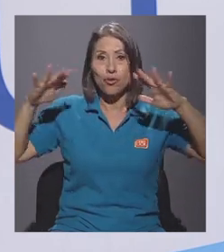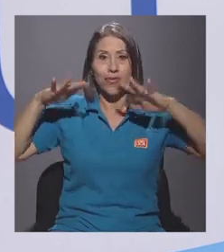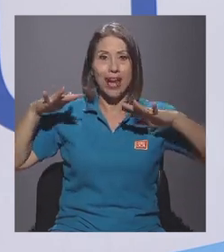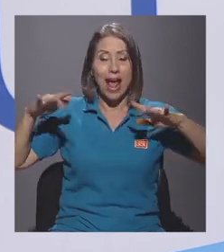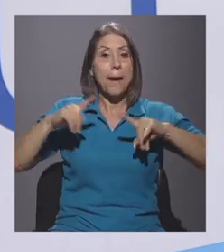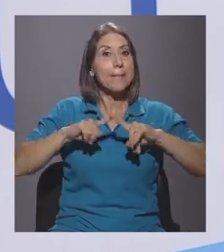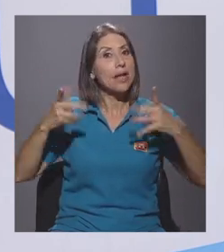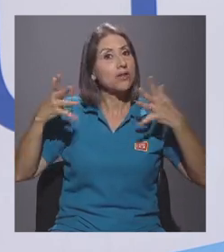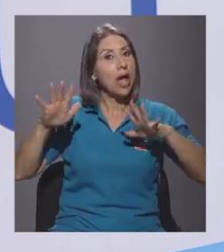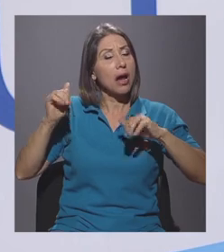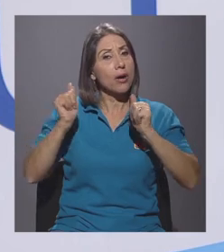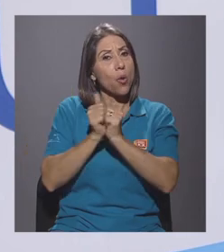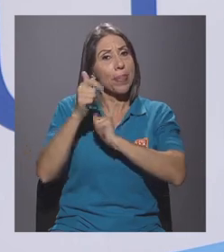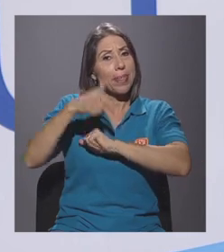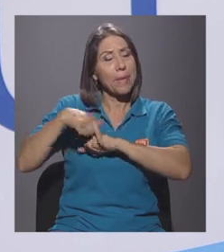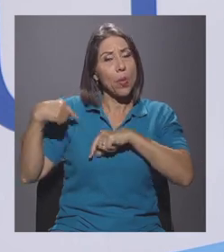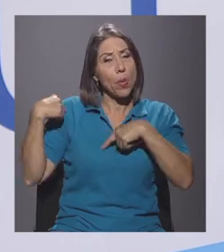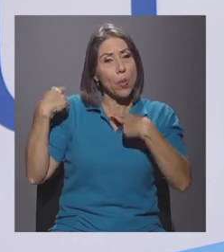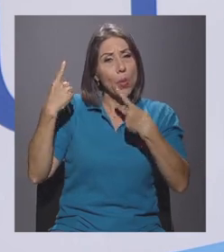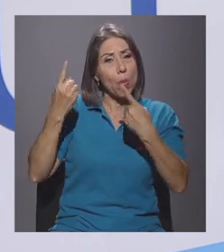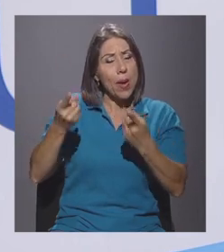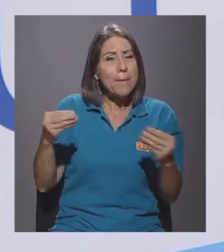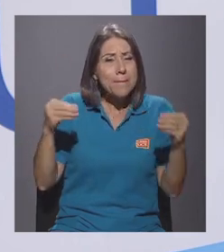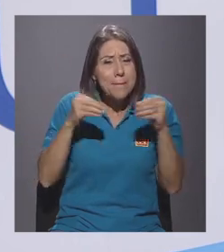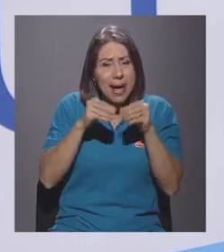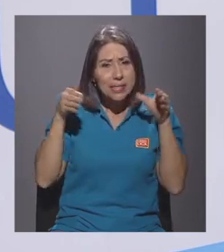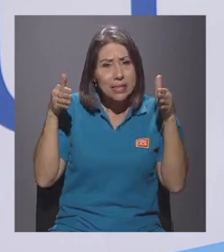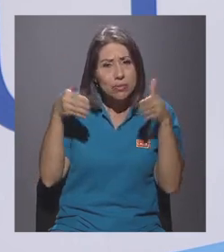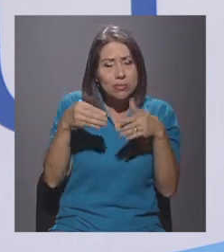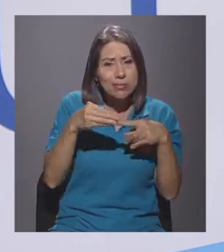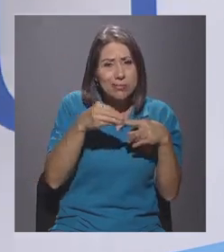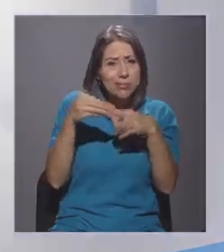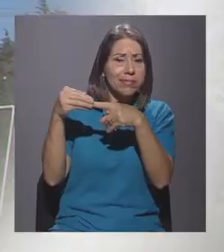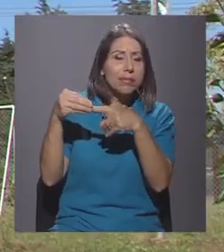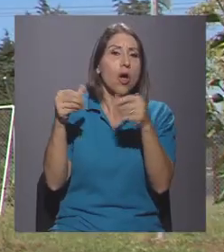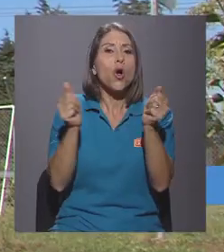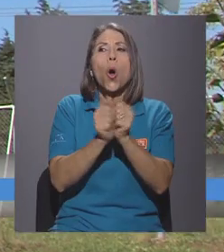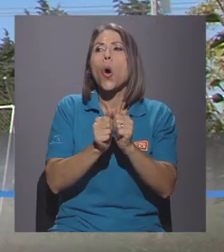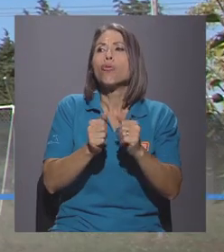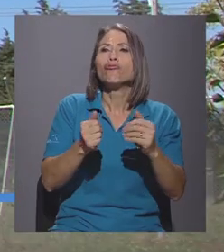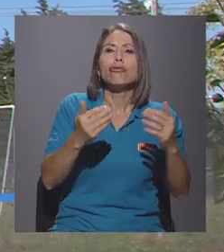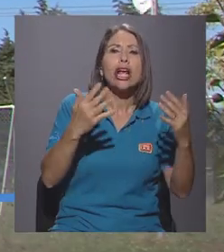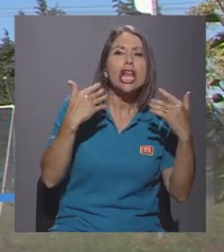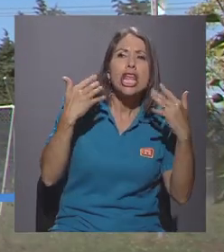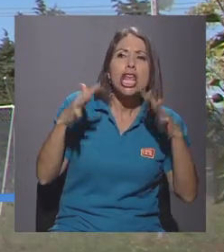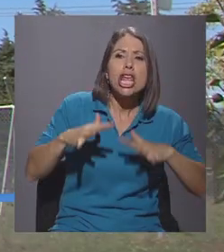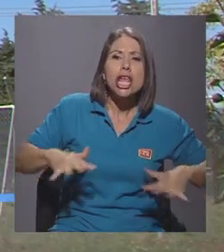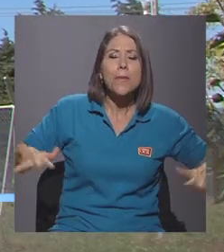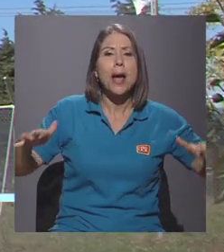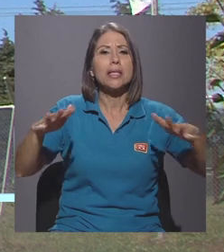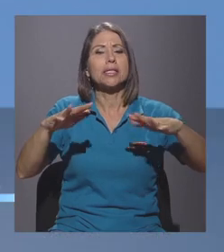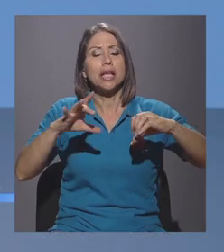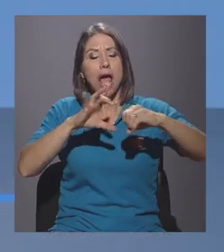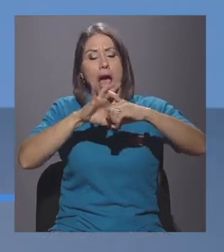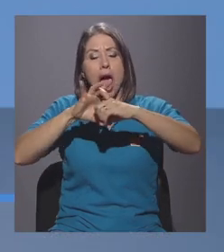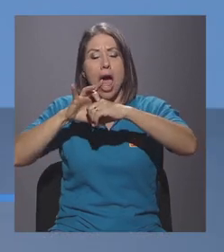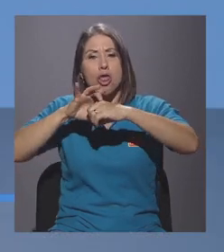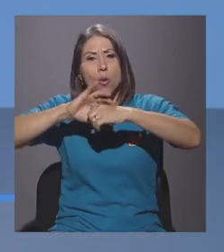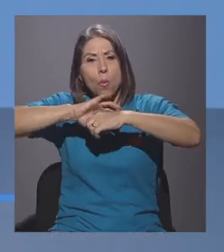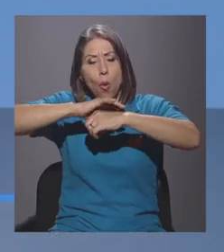se ha ido especializando más en lo que son climas, ciencias de la atmósfera e